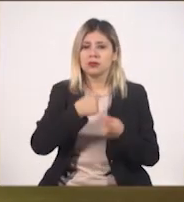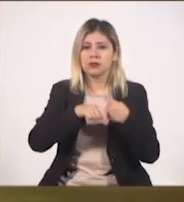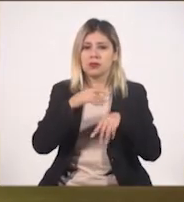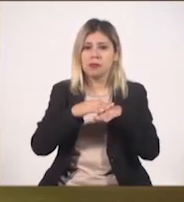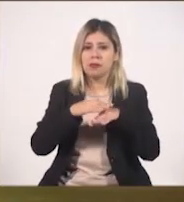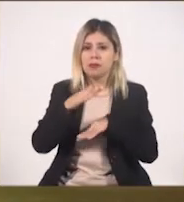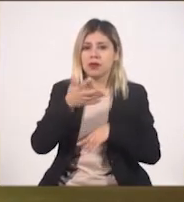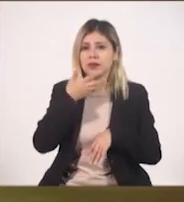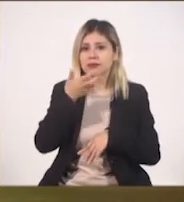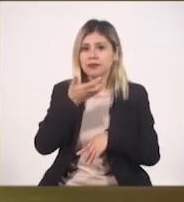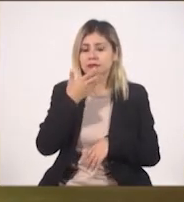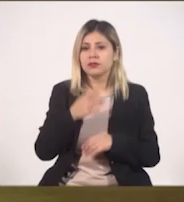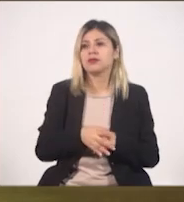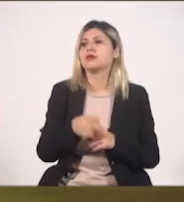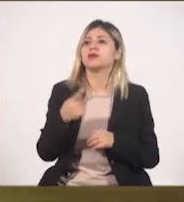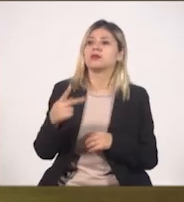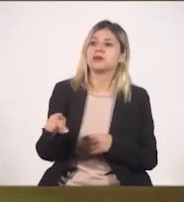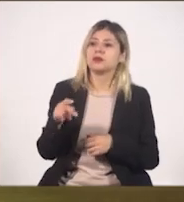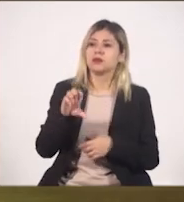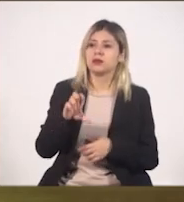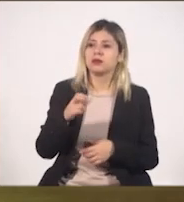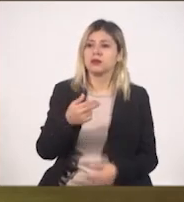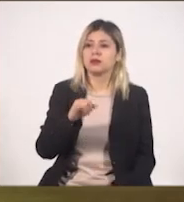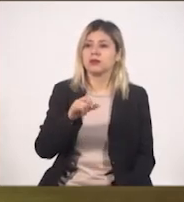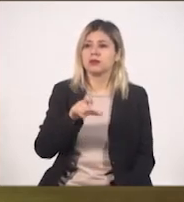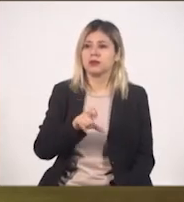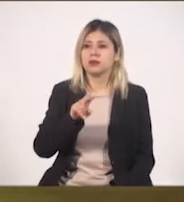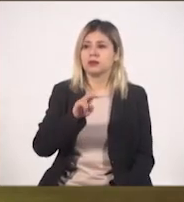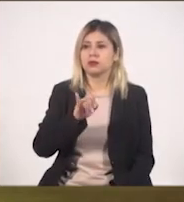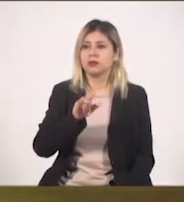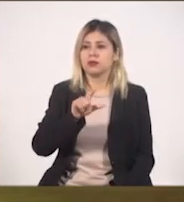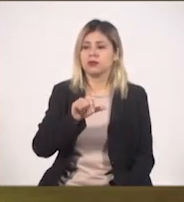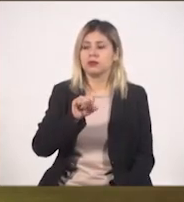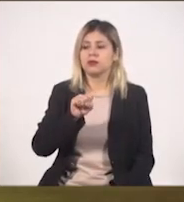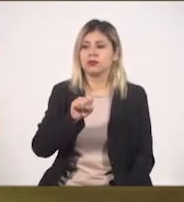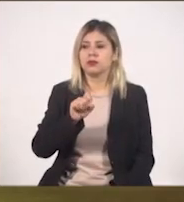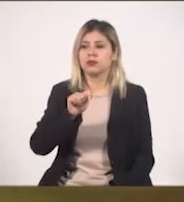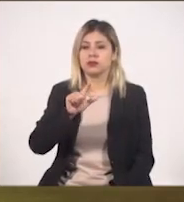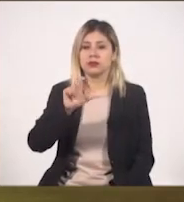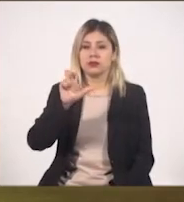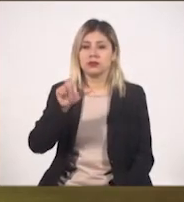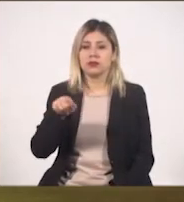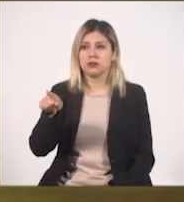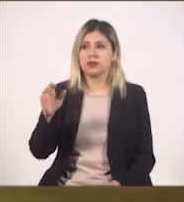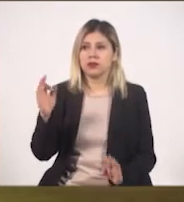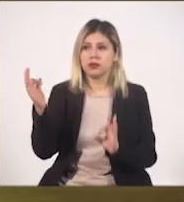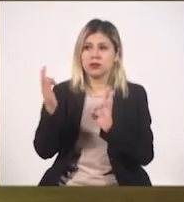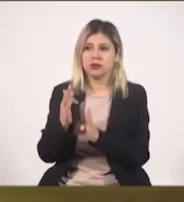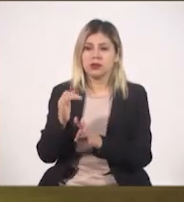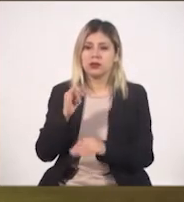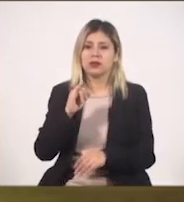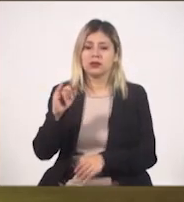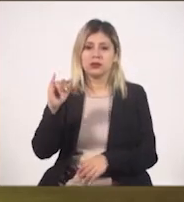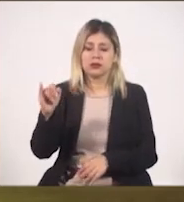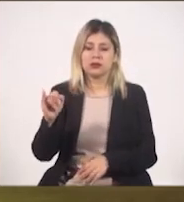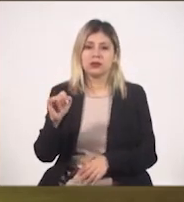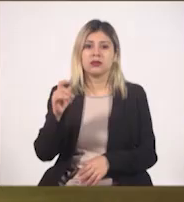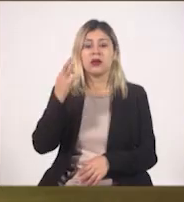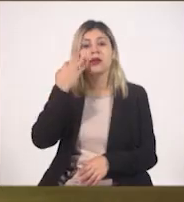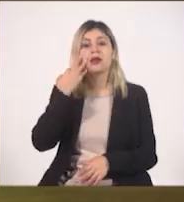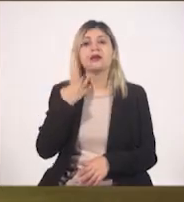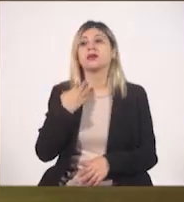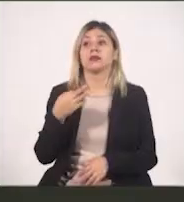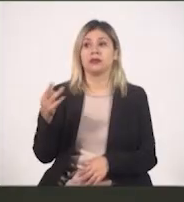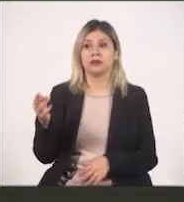se acostumbra degustar en Chiquilistlán? Ya ve que muy cerca, bueno, del otro lado de la Sierra del Tigre, en Mazamitla, pues está el tradicional bote.